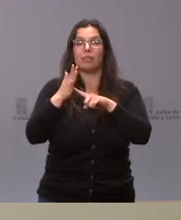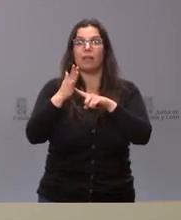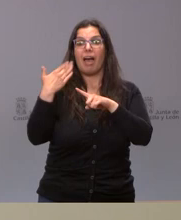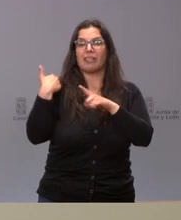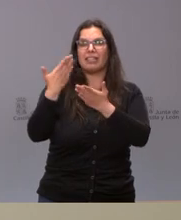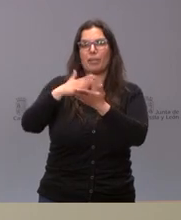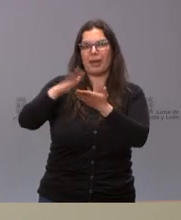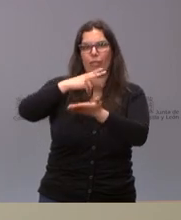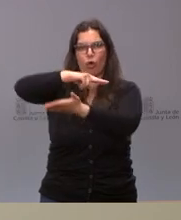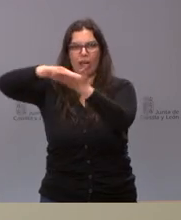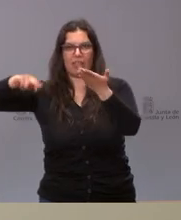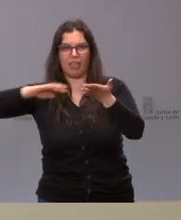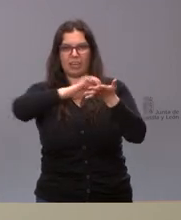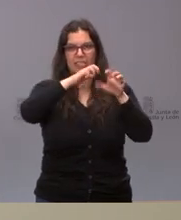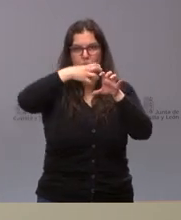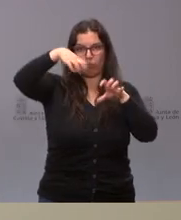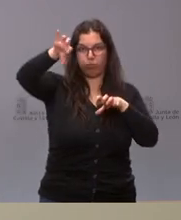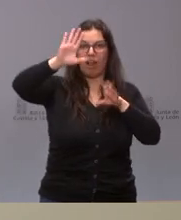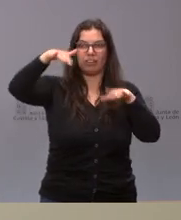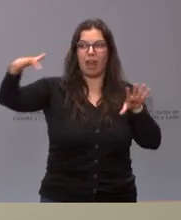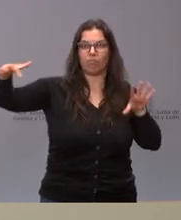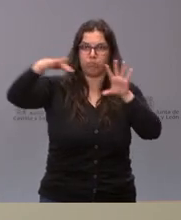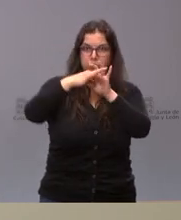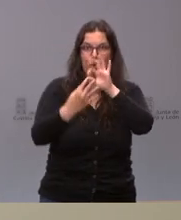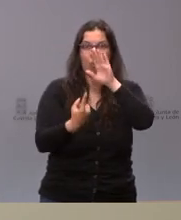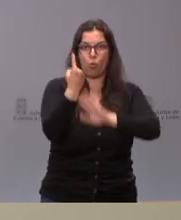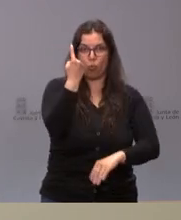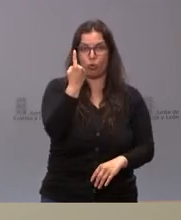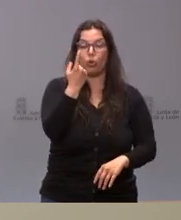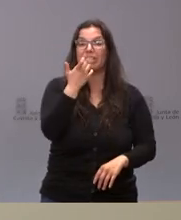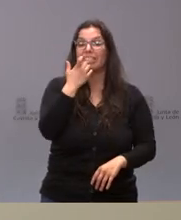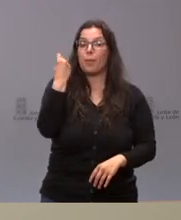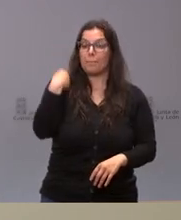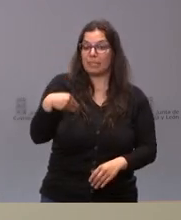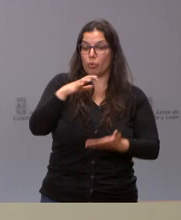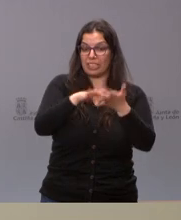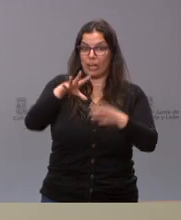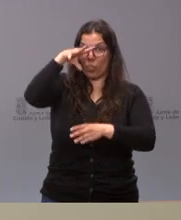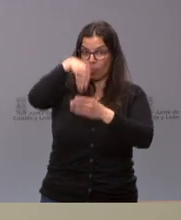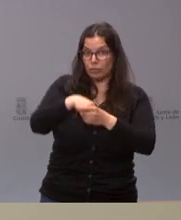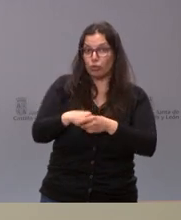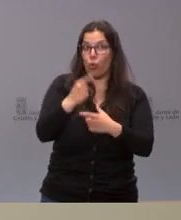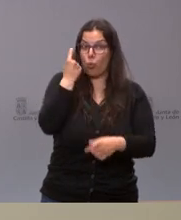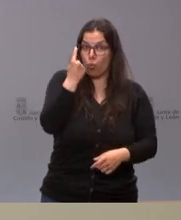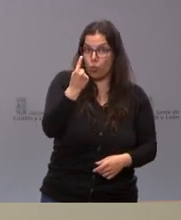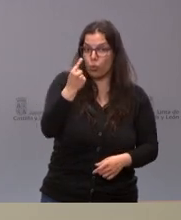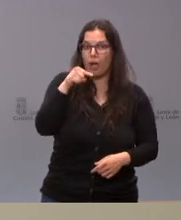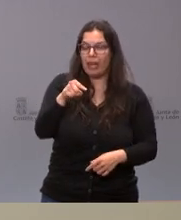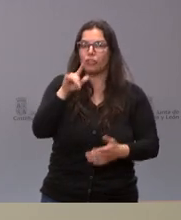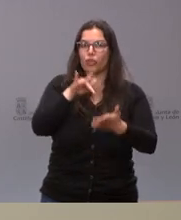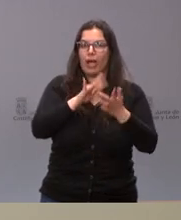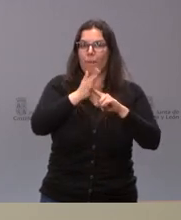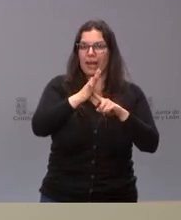y León y si en los casos en los que dentro de la misma comunidad dentro de la comunidad de Castilla y León existan varios